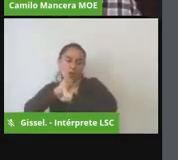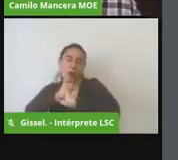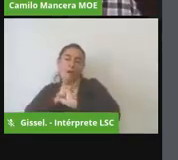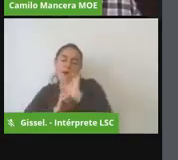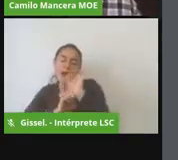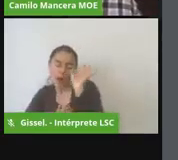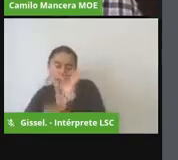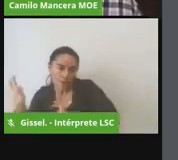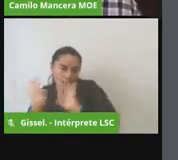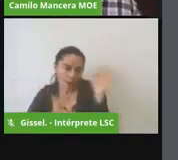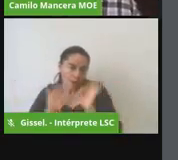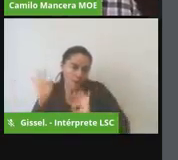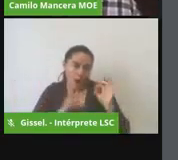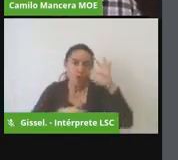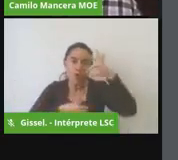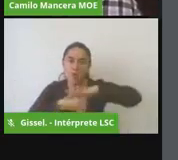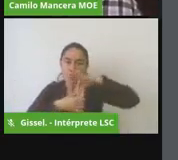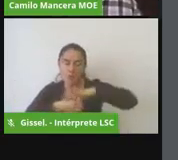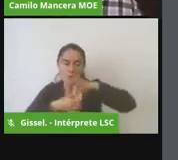procesos